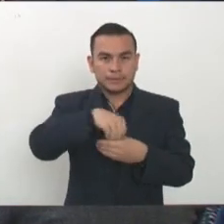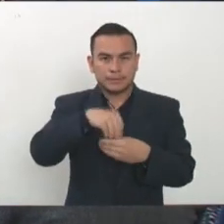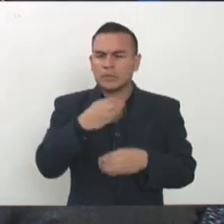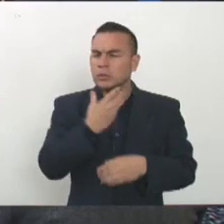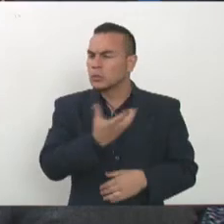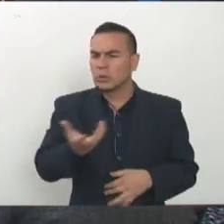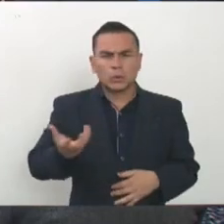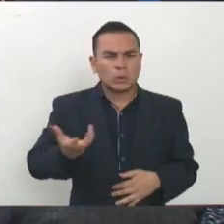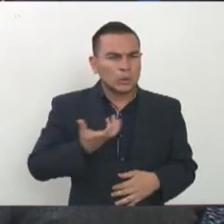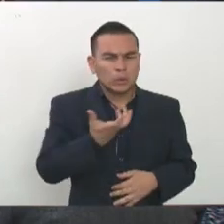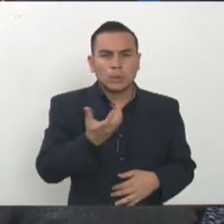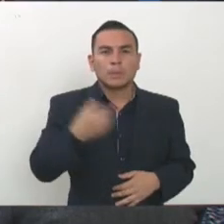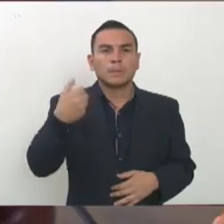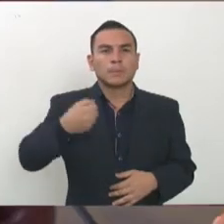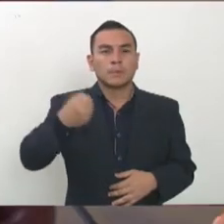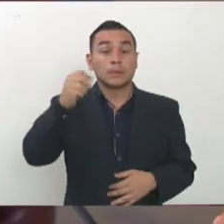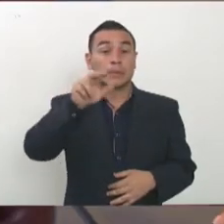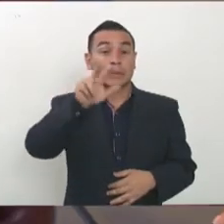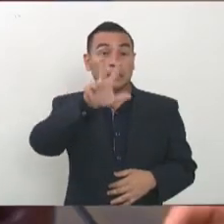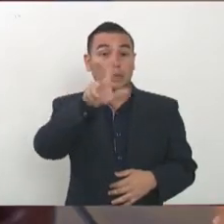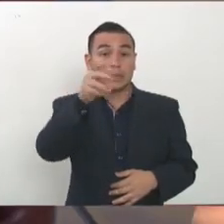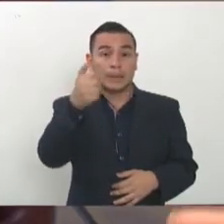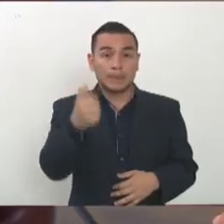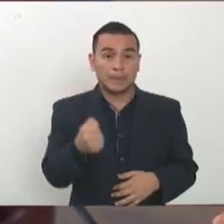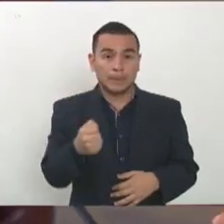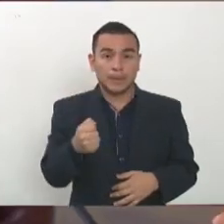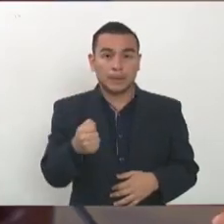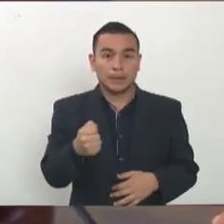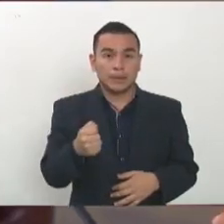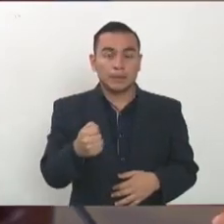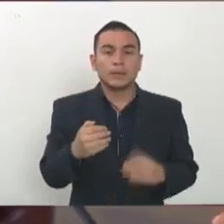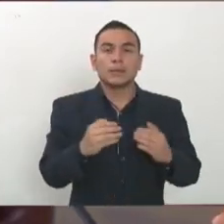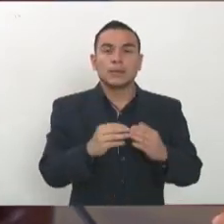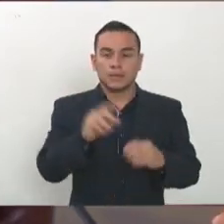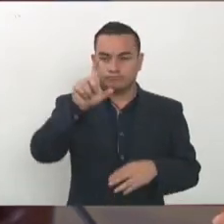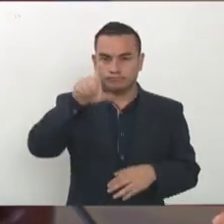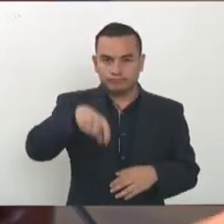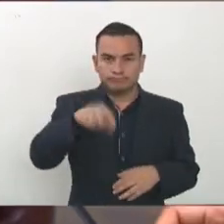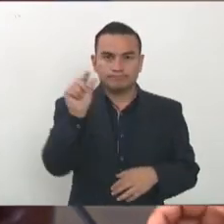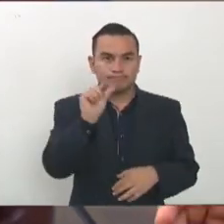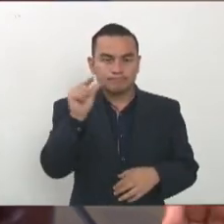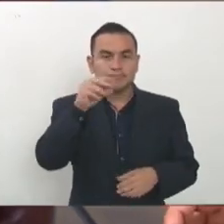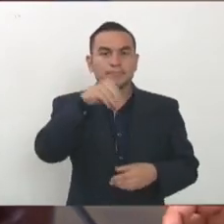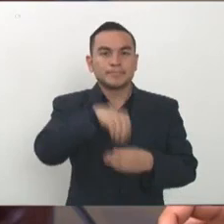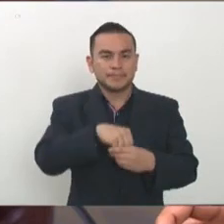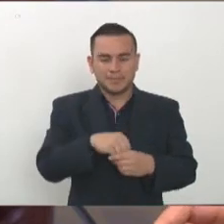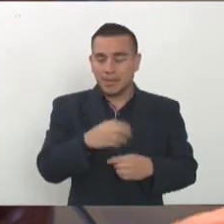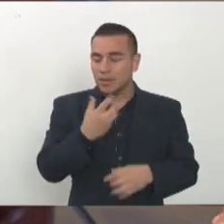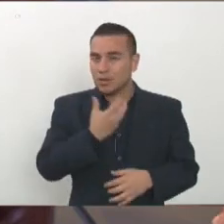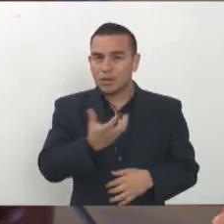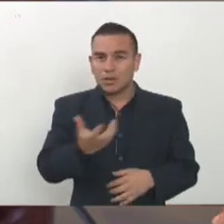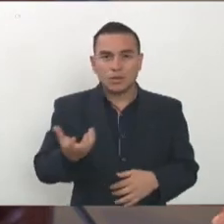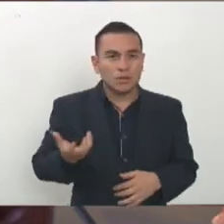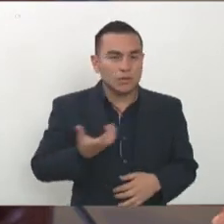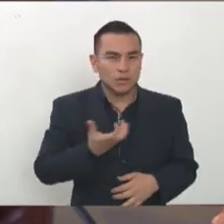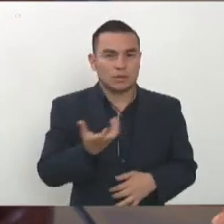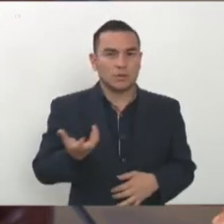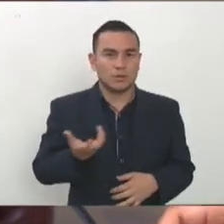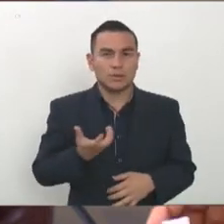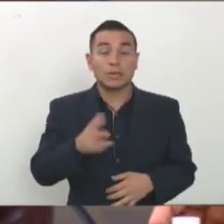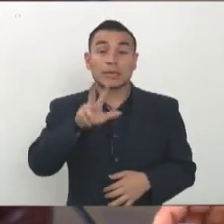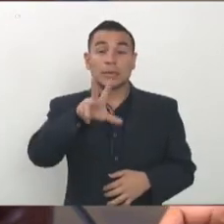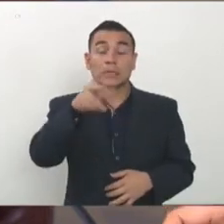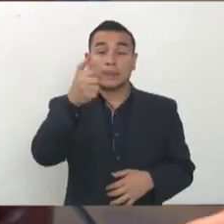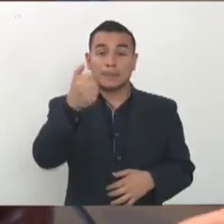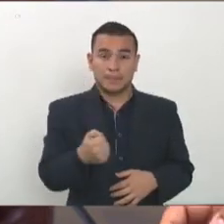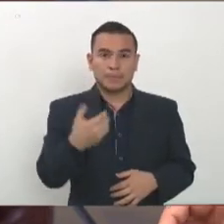se congela también los créditos personales de tarjetas de crédito de crédito de capital de trabajo y emprendimientos durante